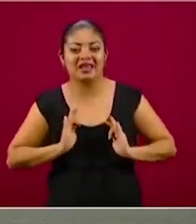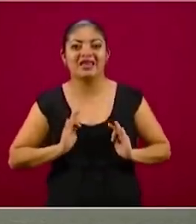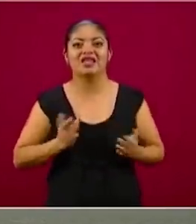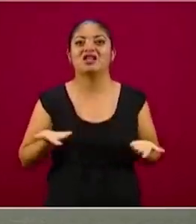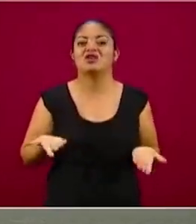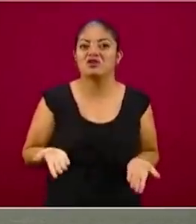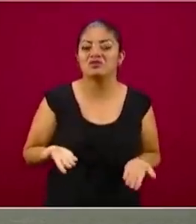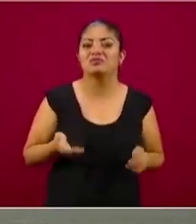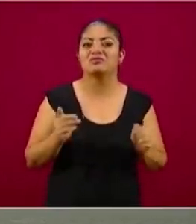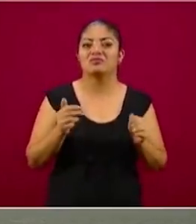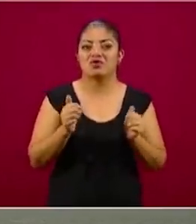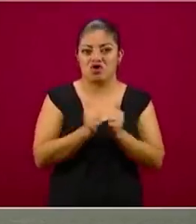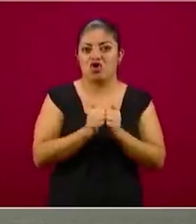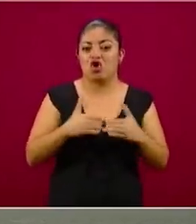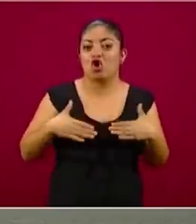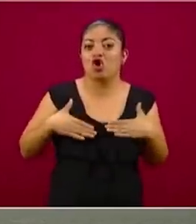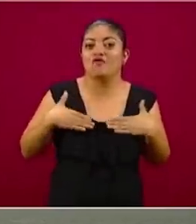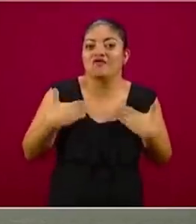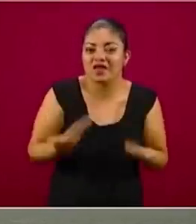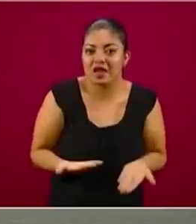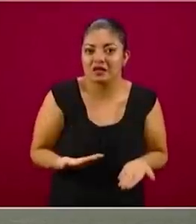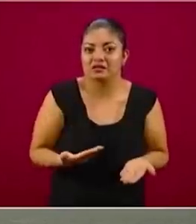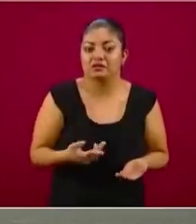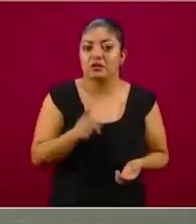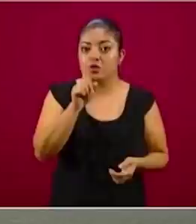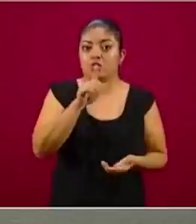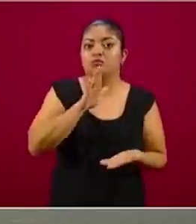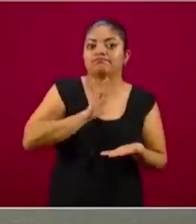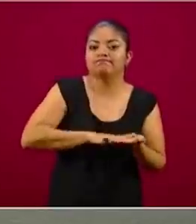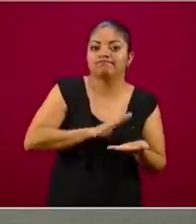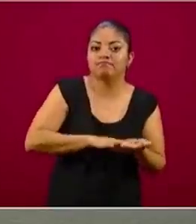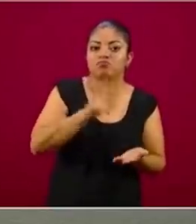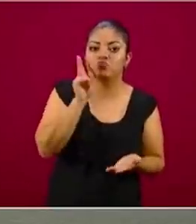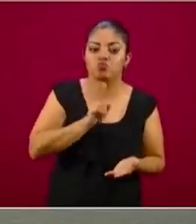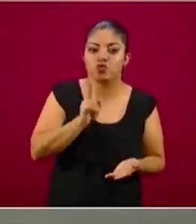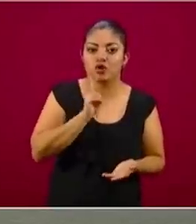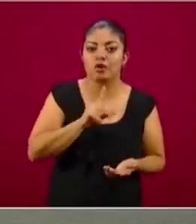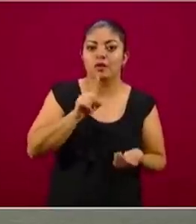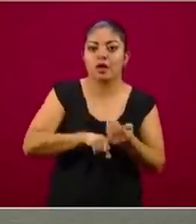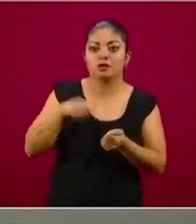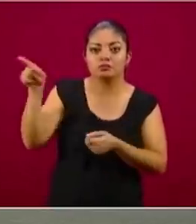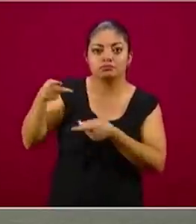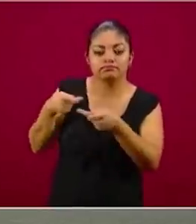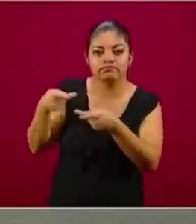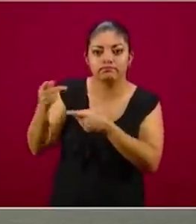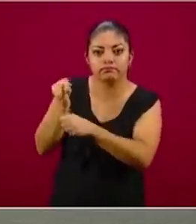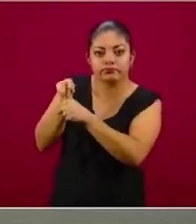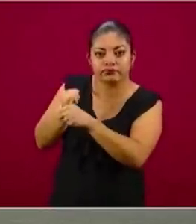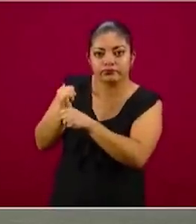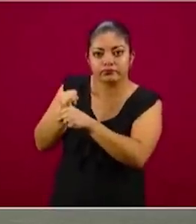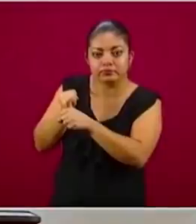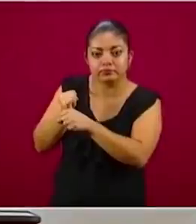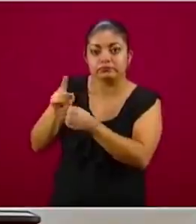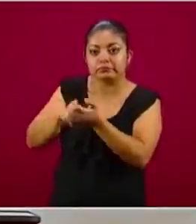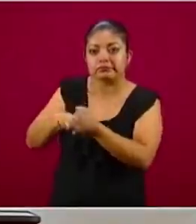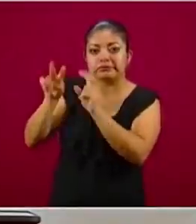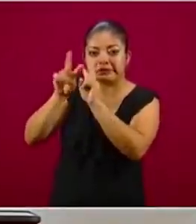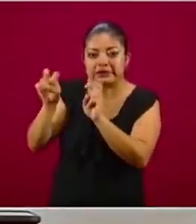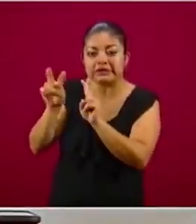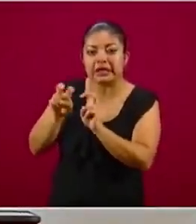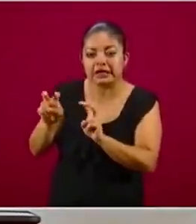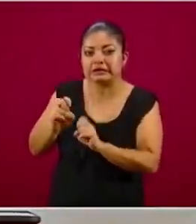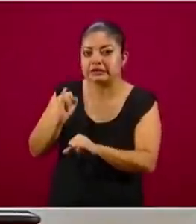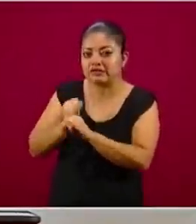basada en la evidencia, basada en las predicciones, basada en el cuidadoso análisis de la